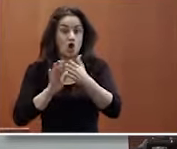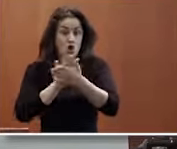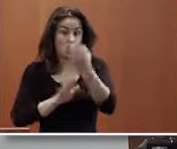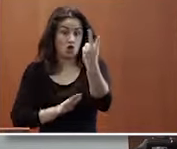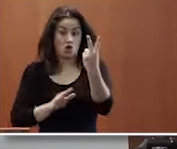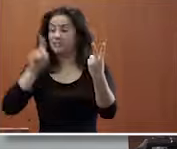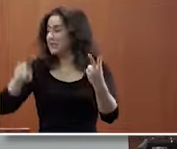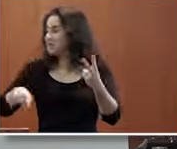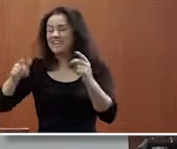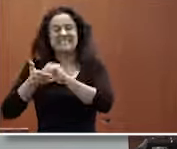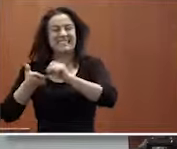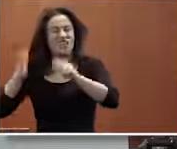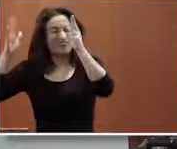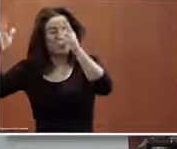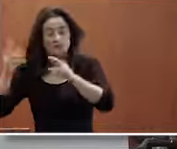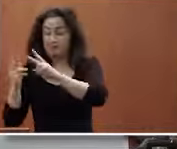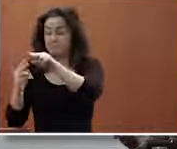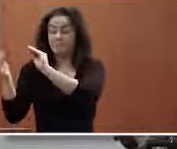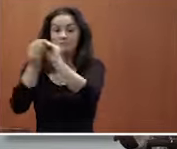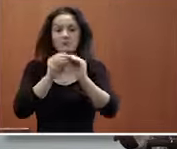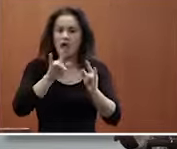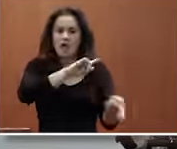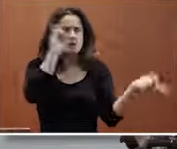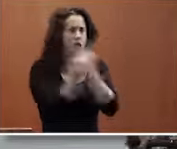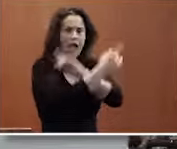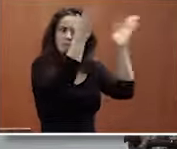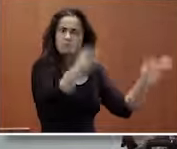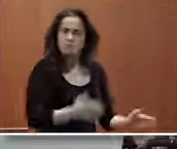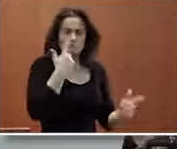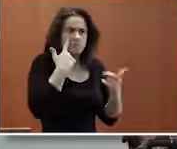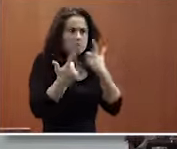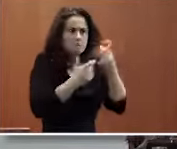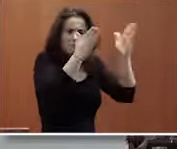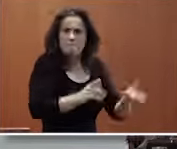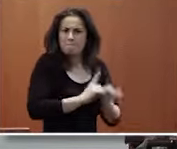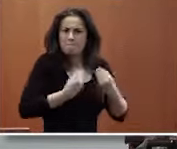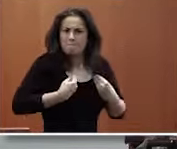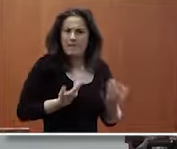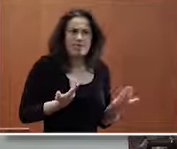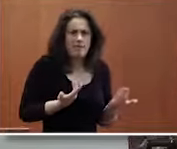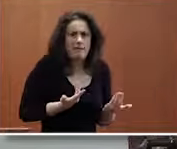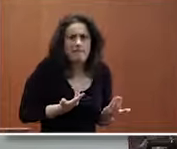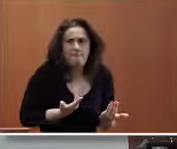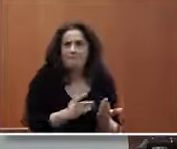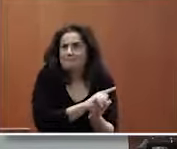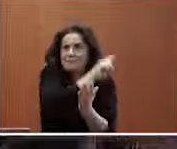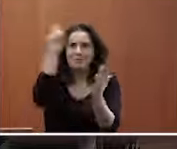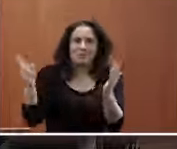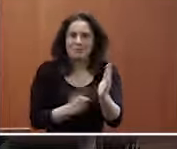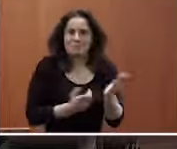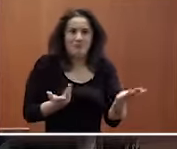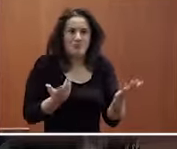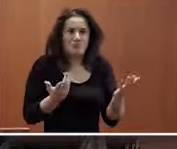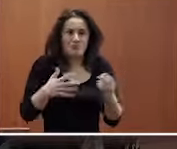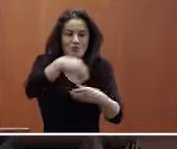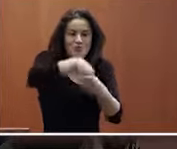secretario del consejo social tiene el aspecto transformador en la persona le cambia la vida pero tiene el efecto transformador en la comunidad